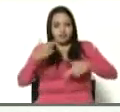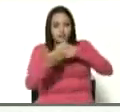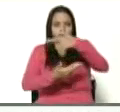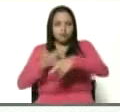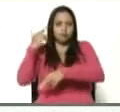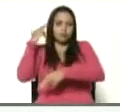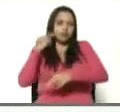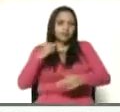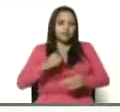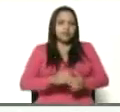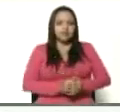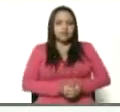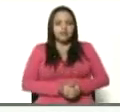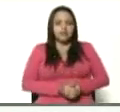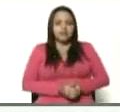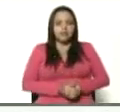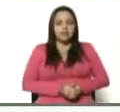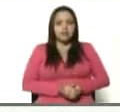bolivariana.